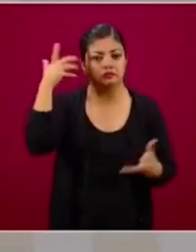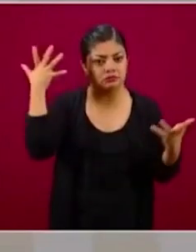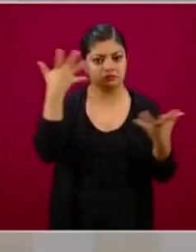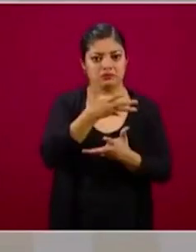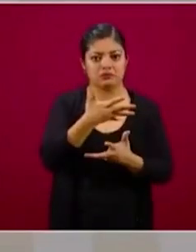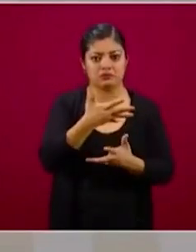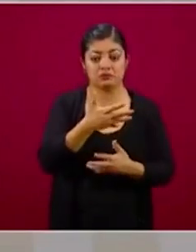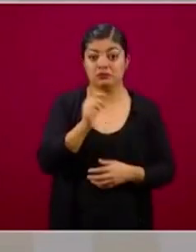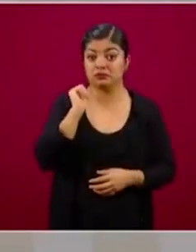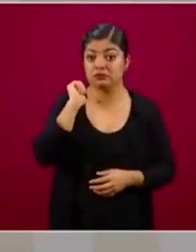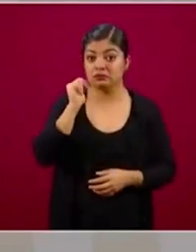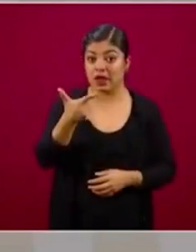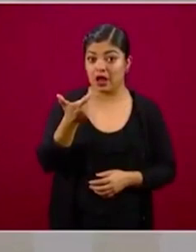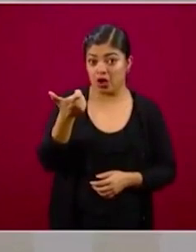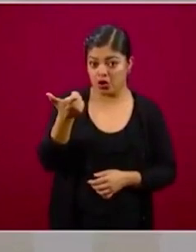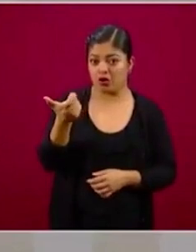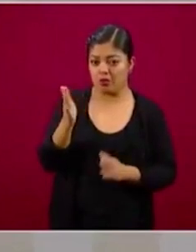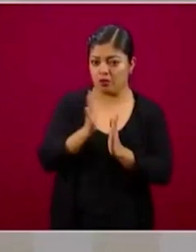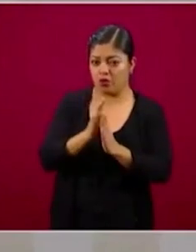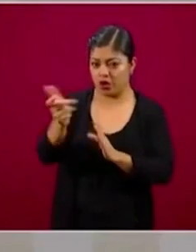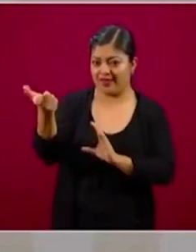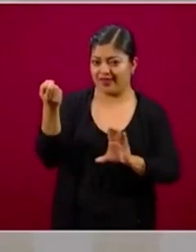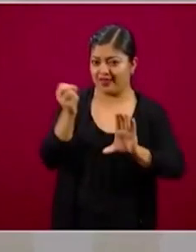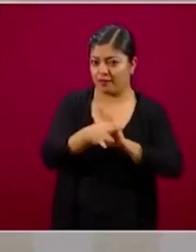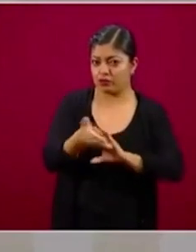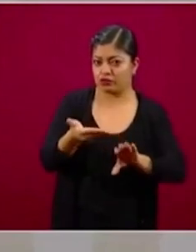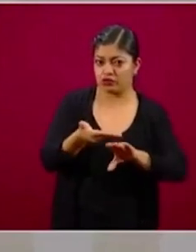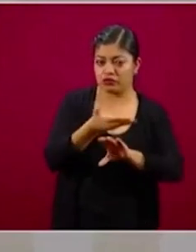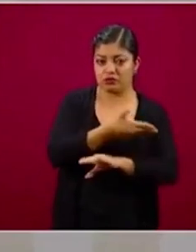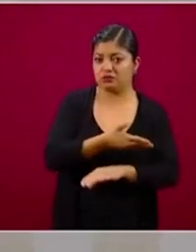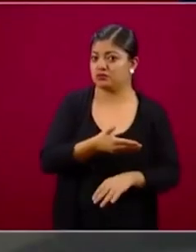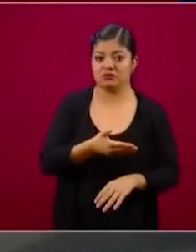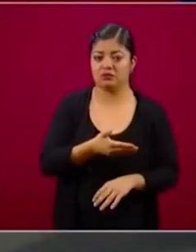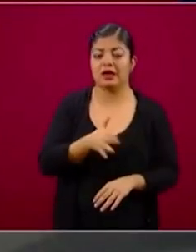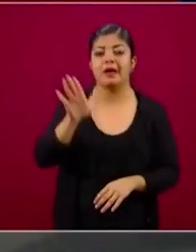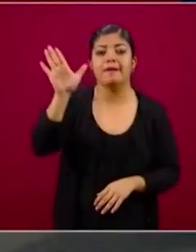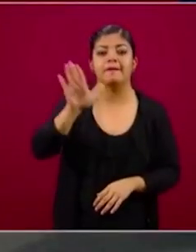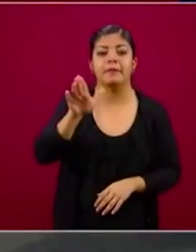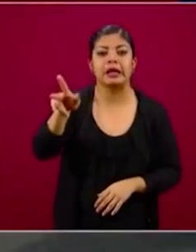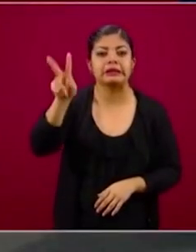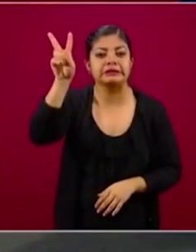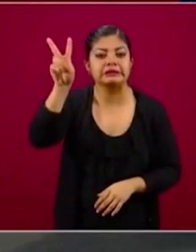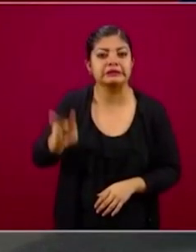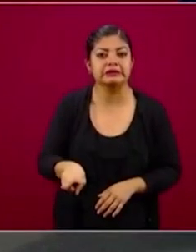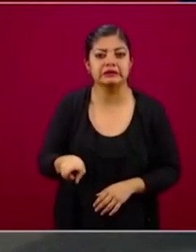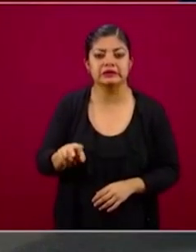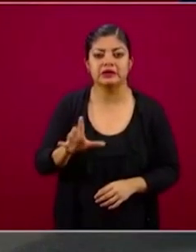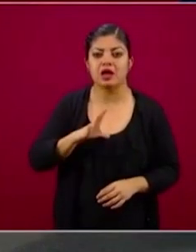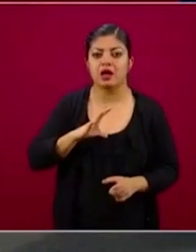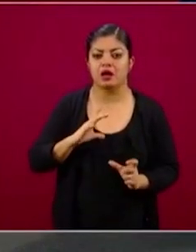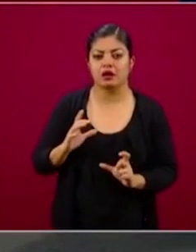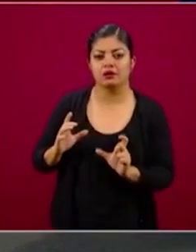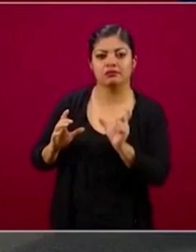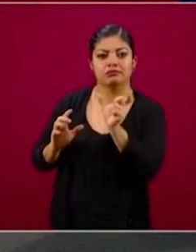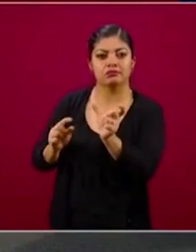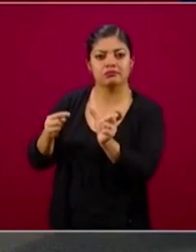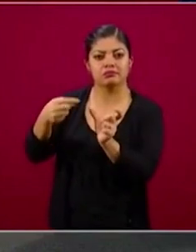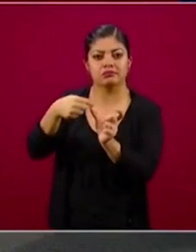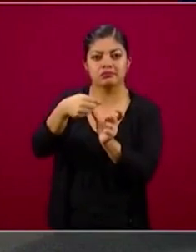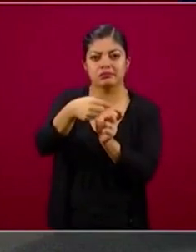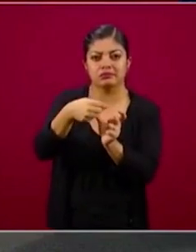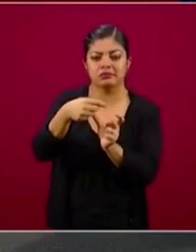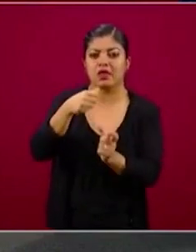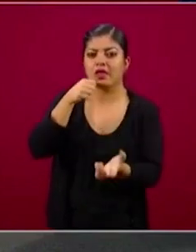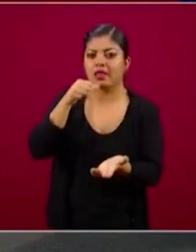no se piden adelantos por verídico que parezca, el que traiga una tarjeta en